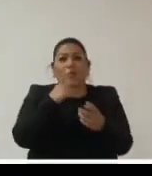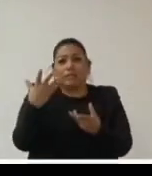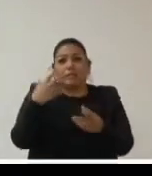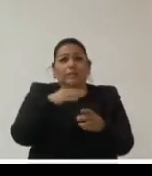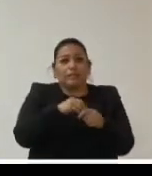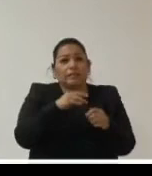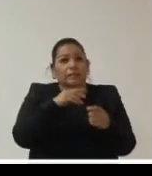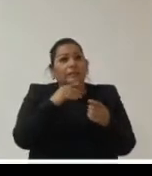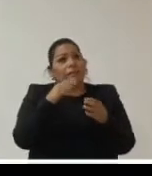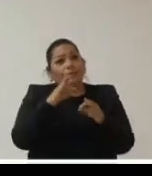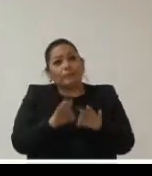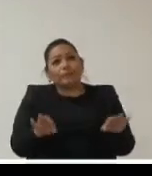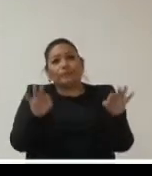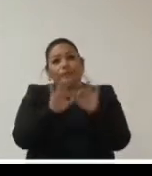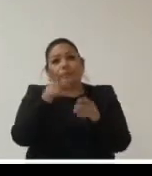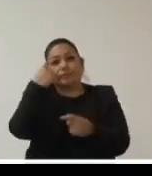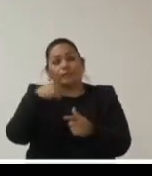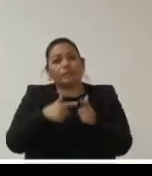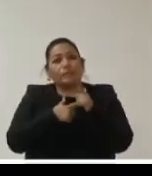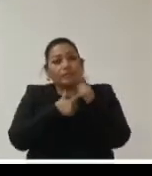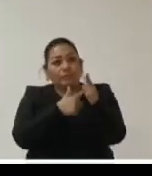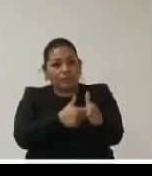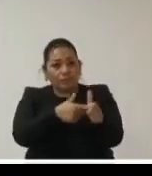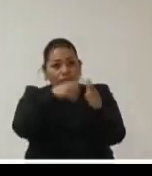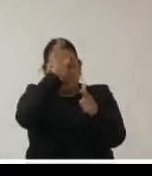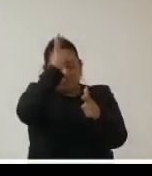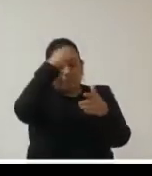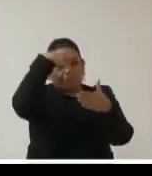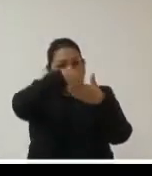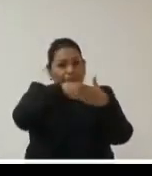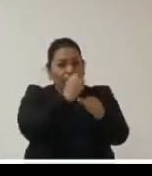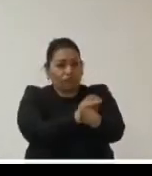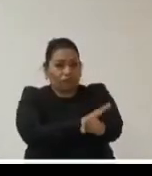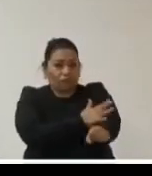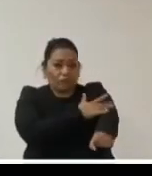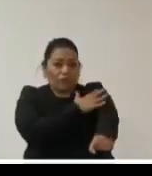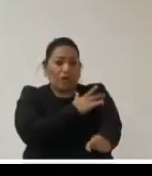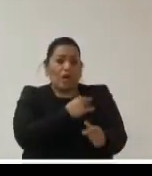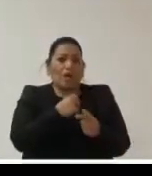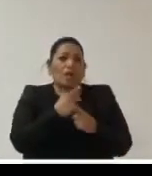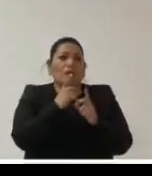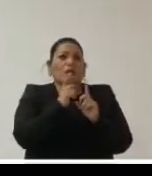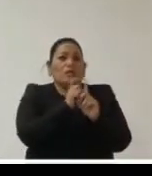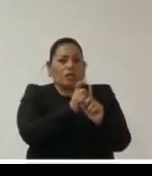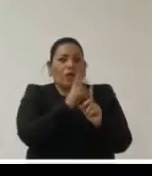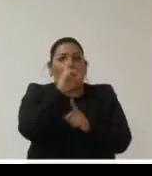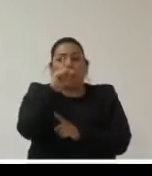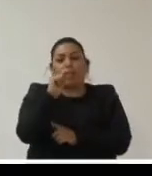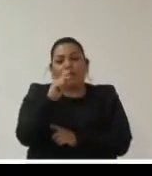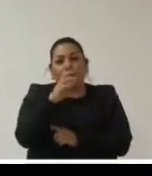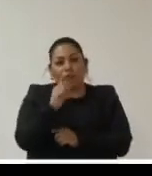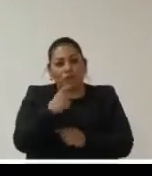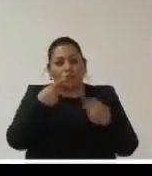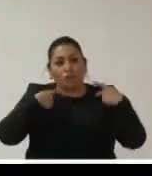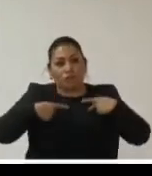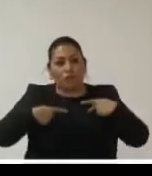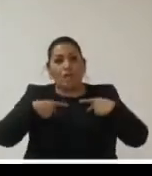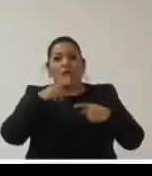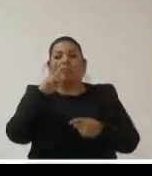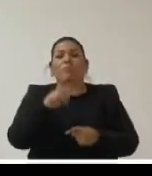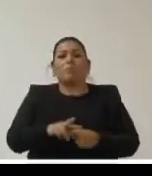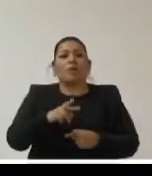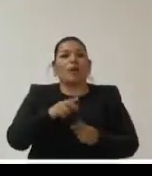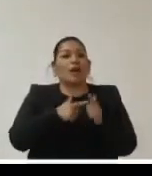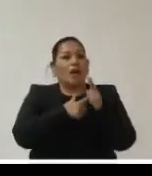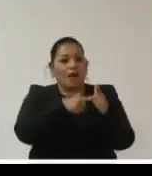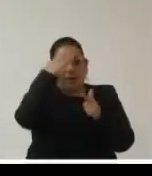papel relevante para seguir impulsando conciencia y sensibilización sobre la protección de los datos personales y por supuesto